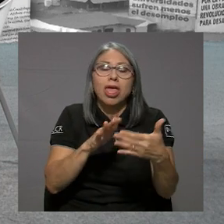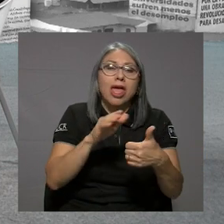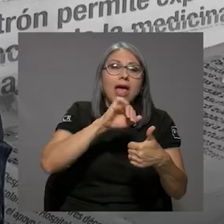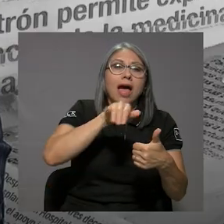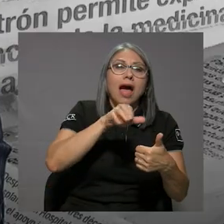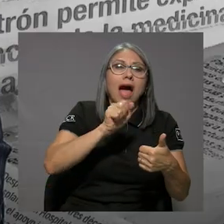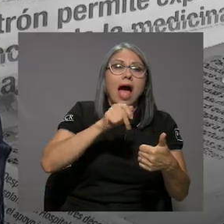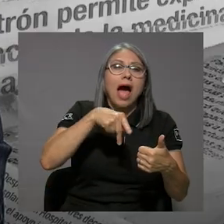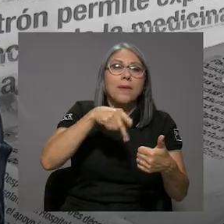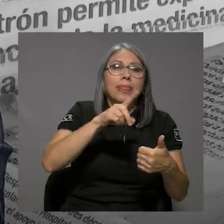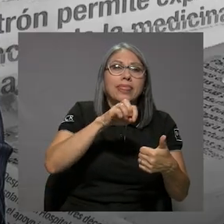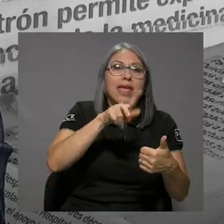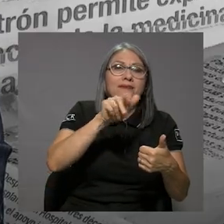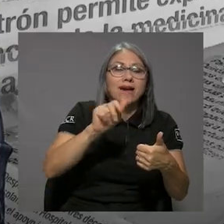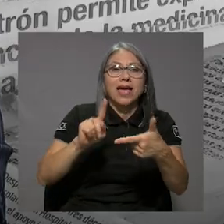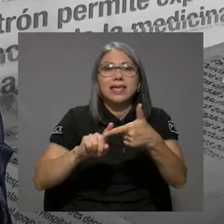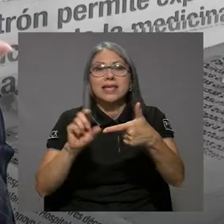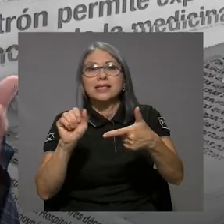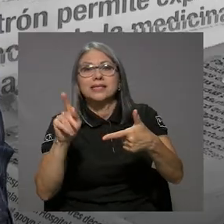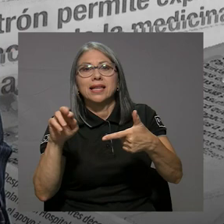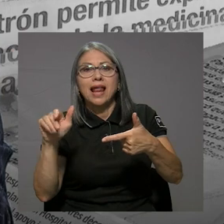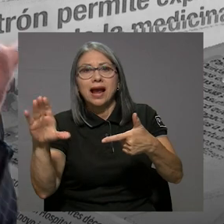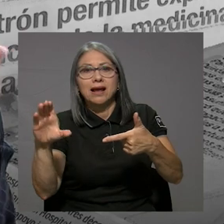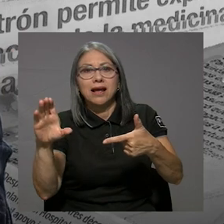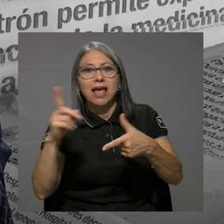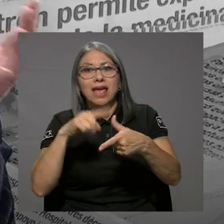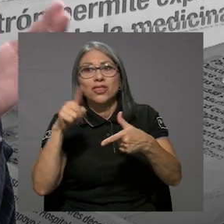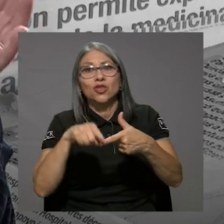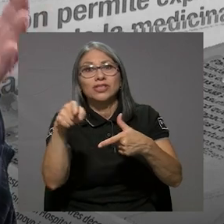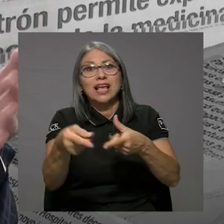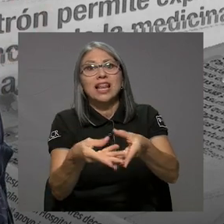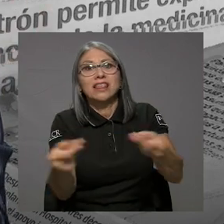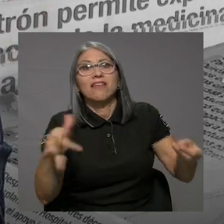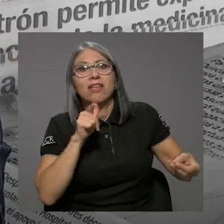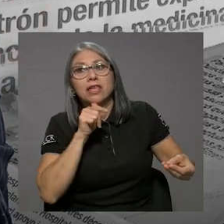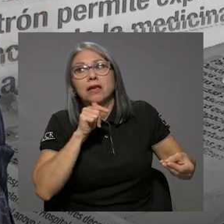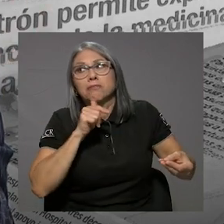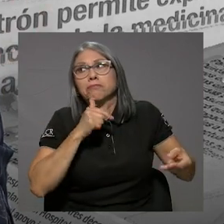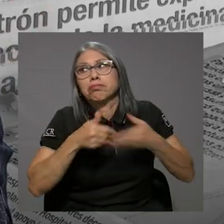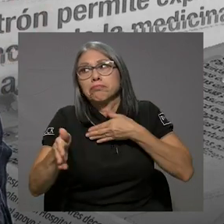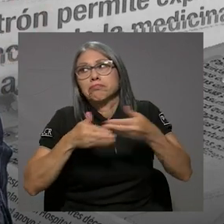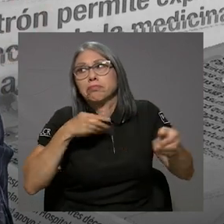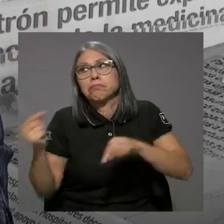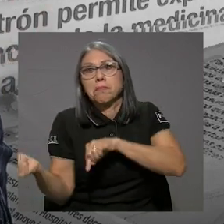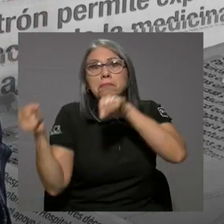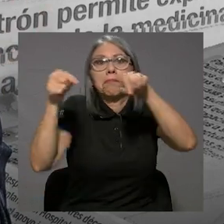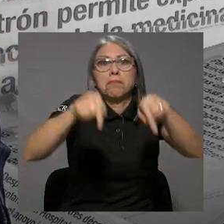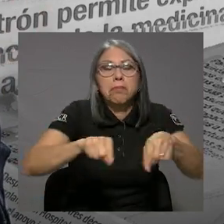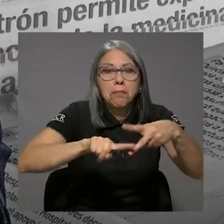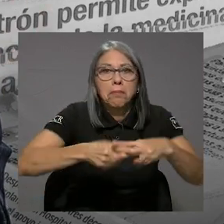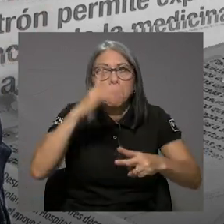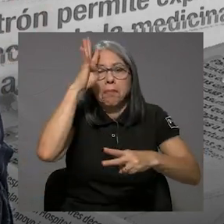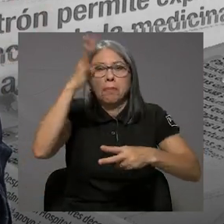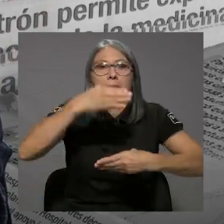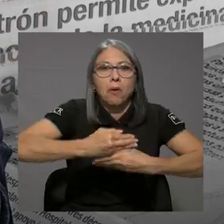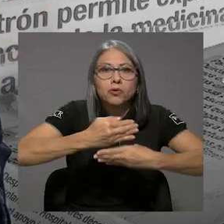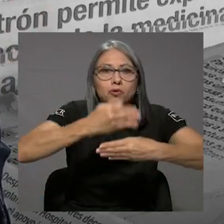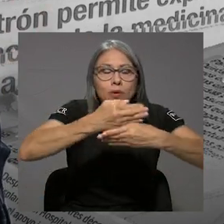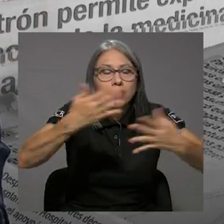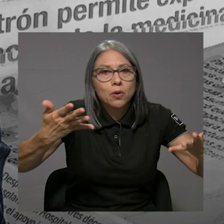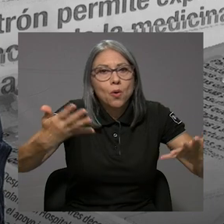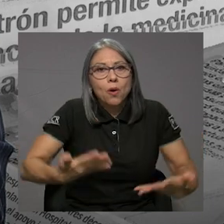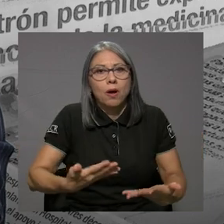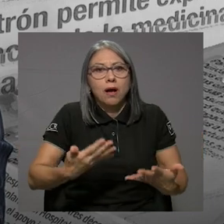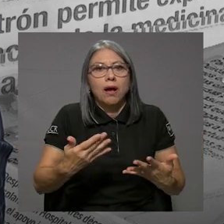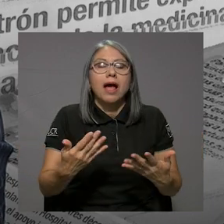Capdeba y Sinac. Entonces, ahí la tierra es como de el que llega y se le ocurre construir, ¿verdad? Penosamente. Y los están